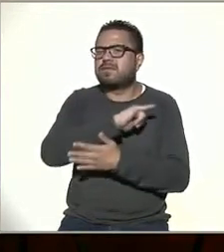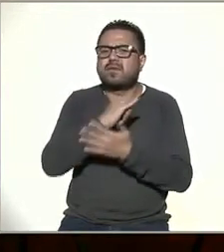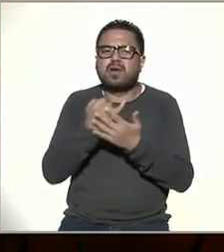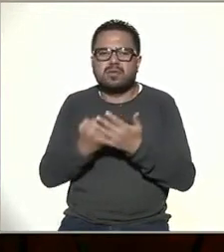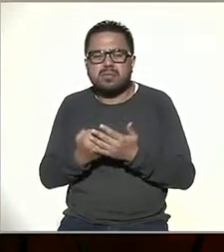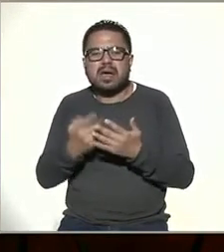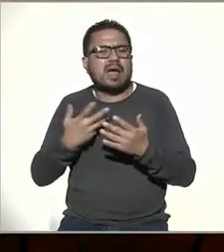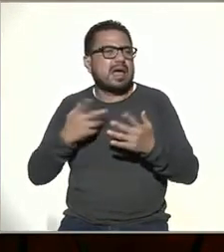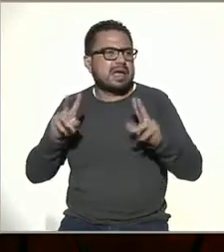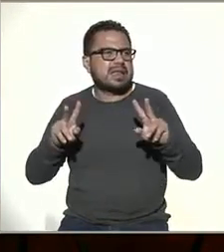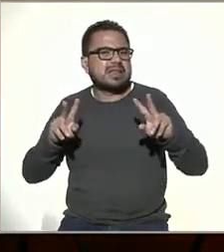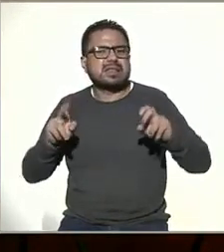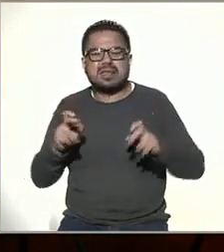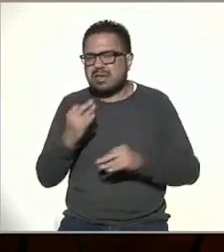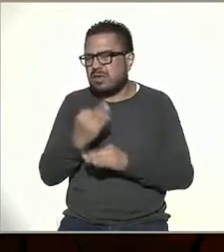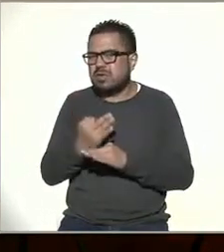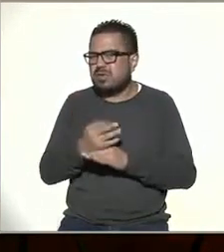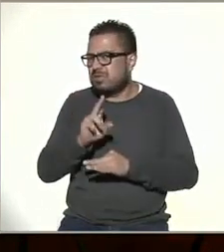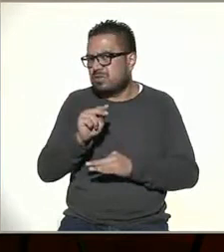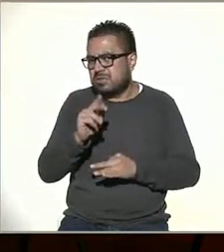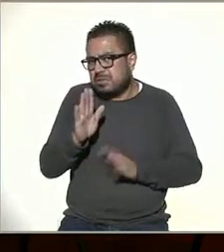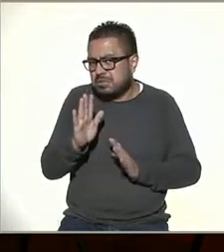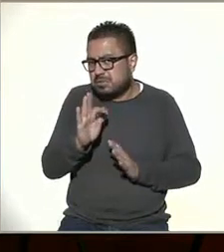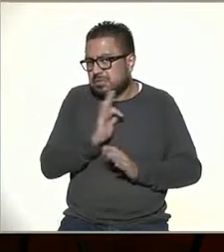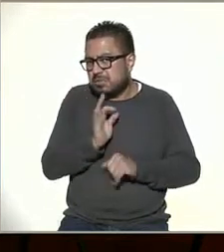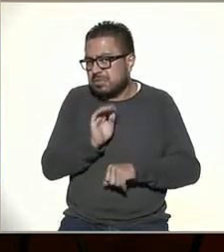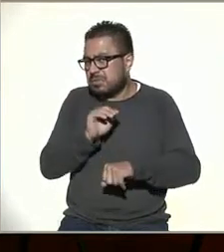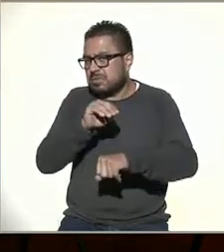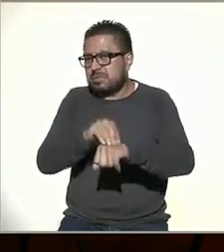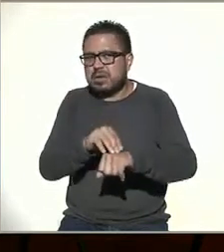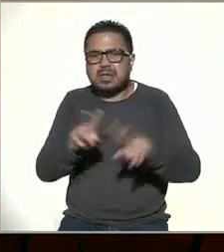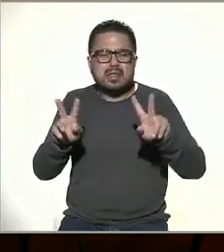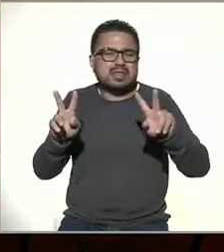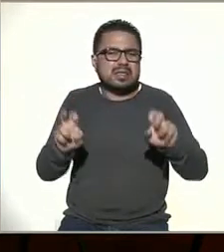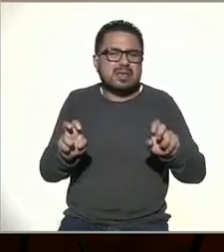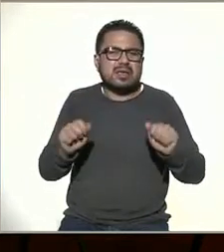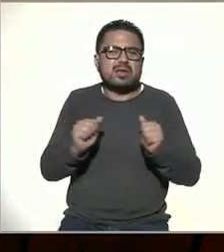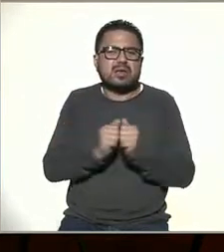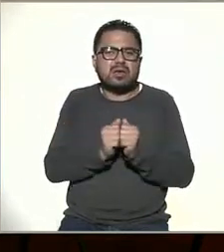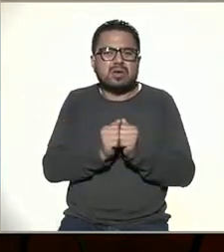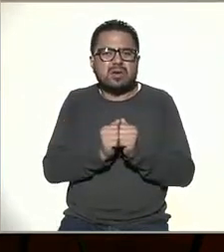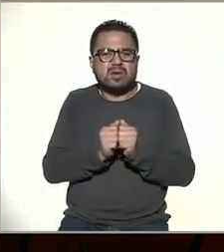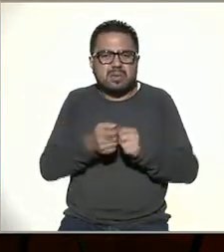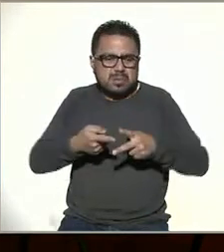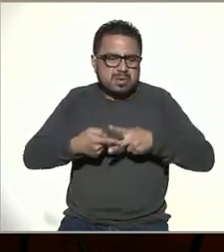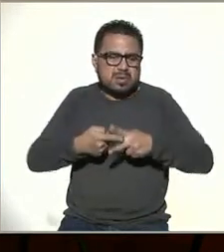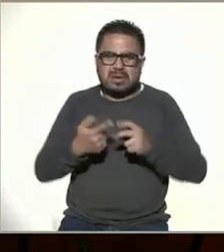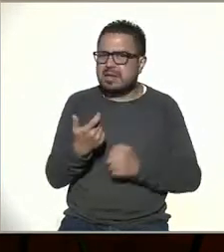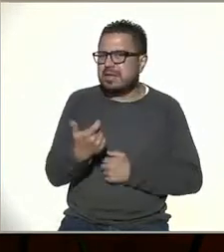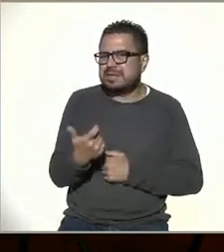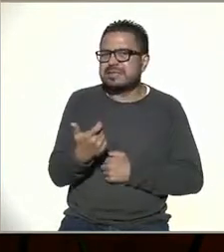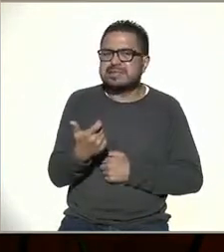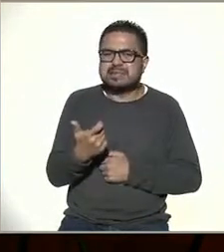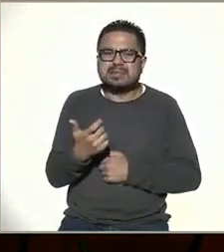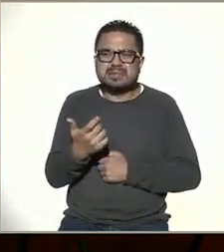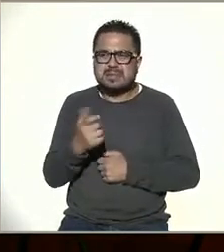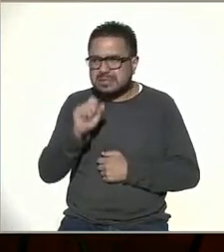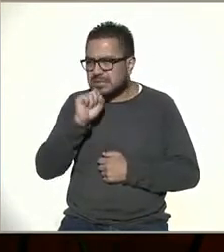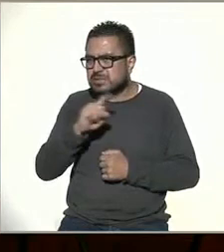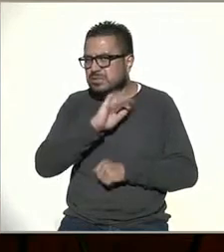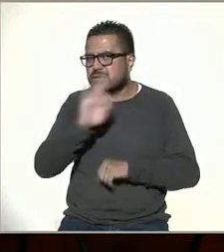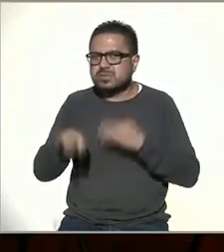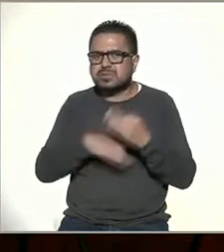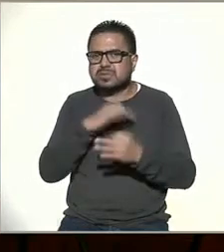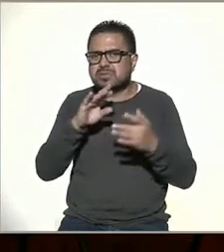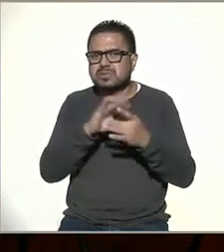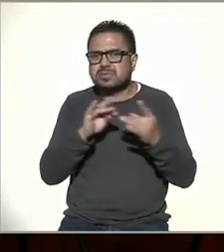Hay un tema que está llegando, no lo quiero, no sé si ponerlo sobre la mesa, pero el tema de descentralización financiera también. Claro. El mundo está hablando de